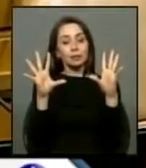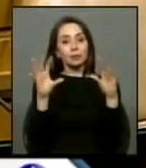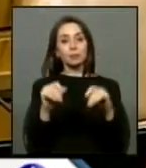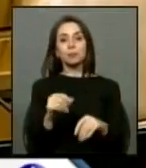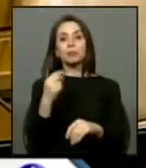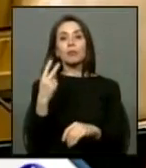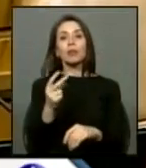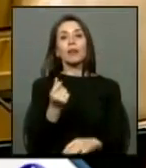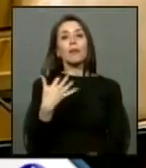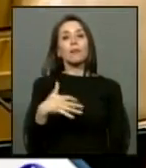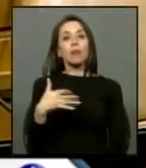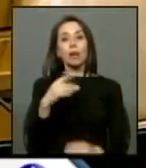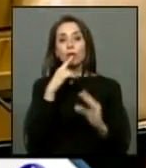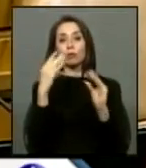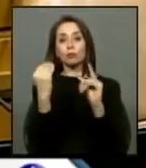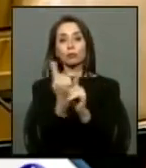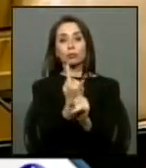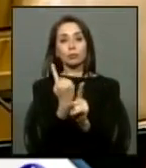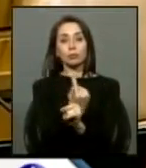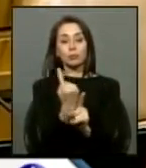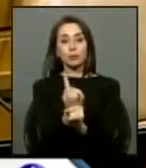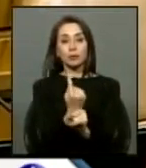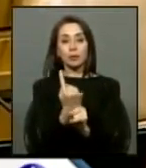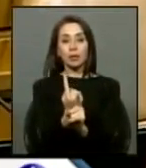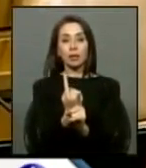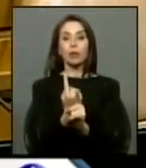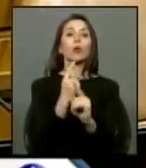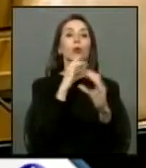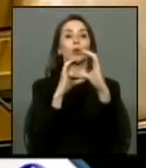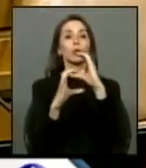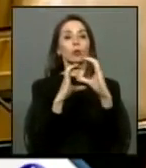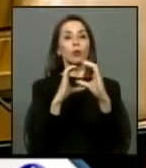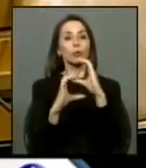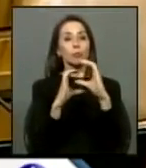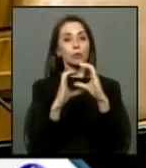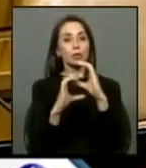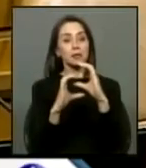del valor del valor diálogo de la comunicación